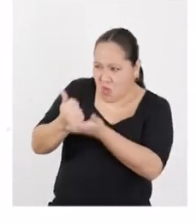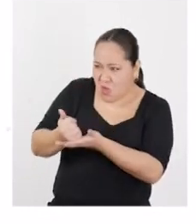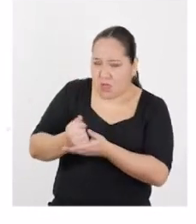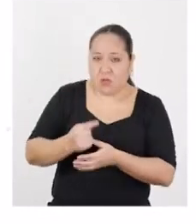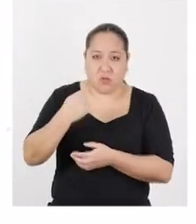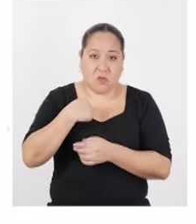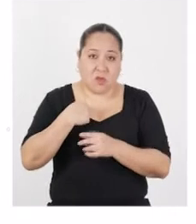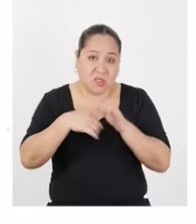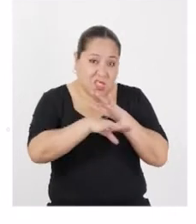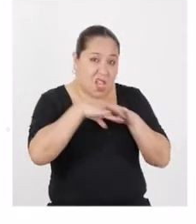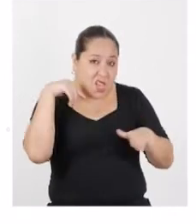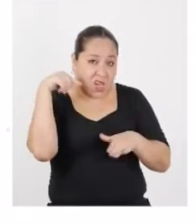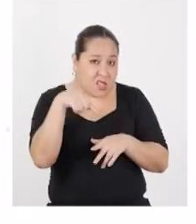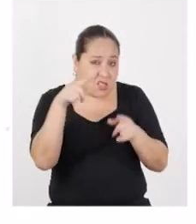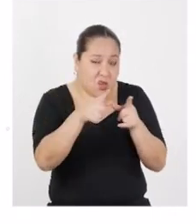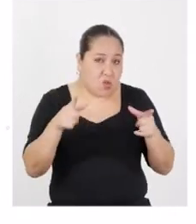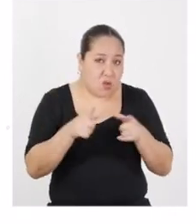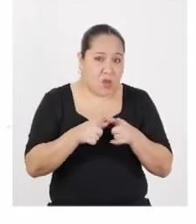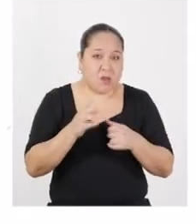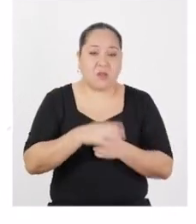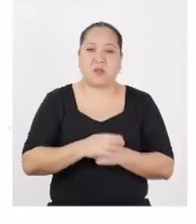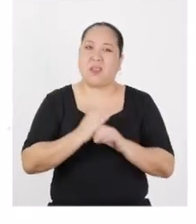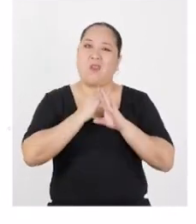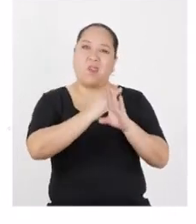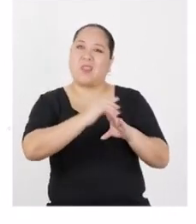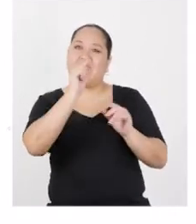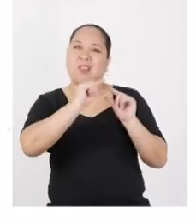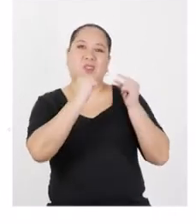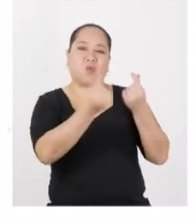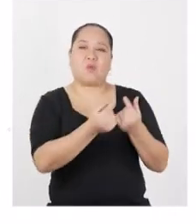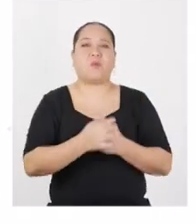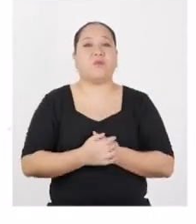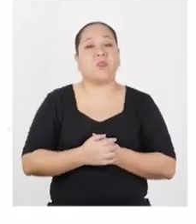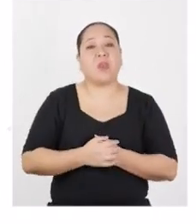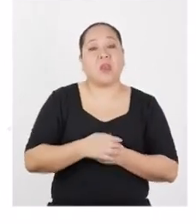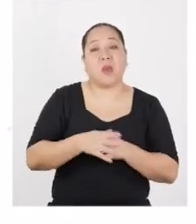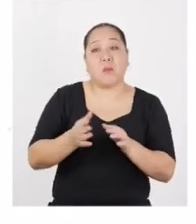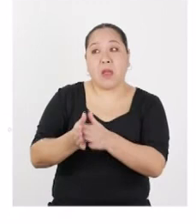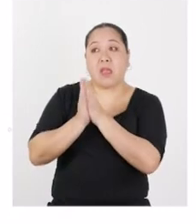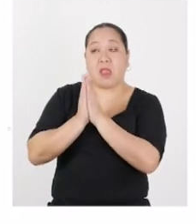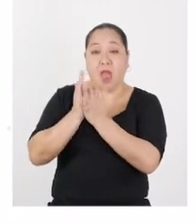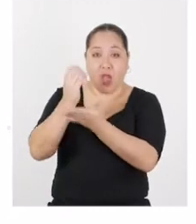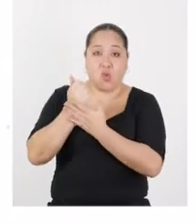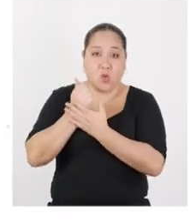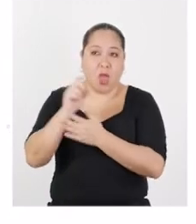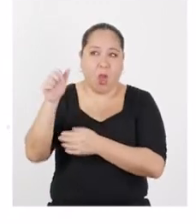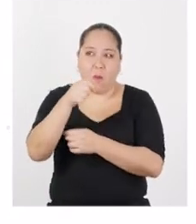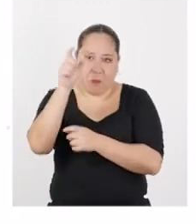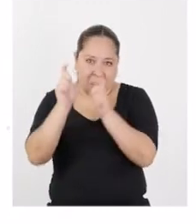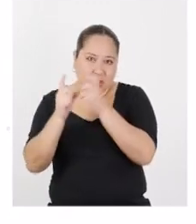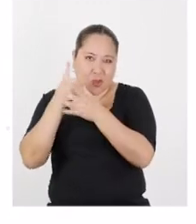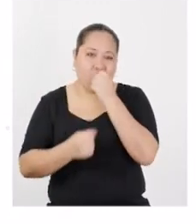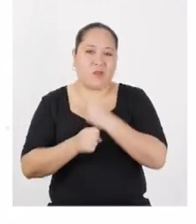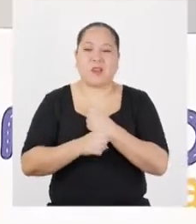Puedo salir en ese momento, de ese espacio, luego evitar ese grupo. Y por último, puedes pedir ayuda a personas de confianza.